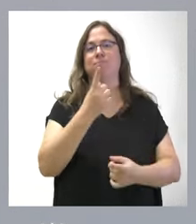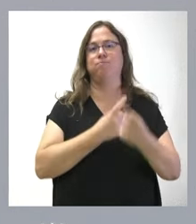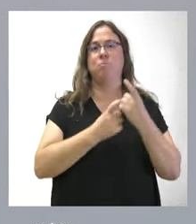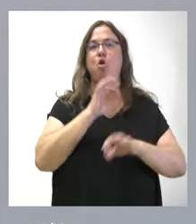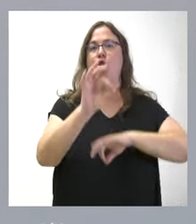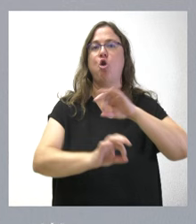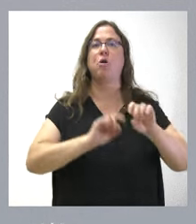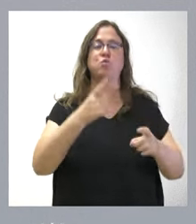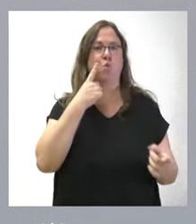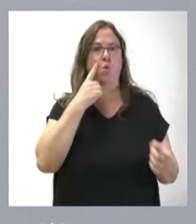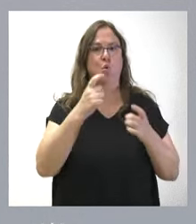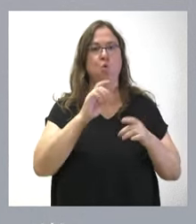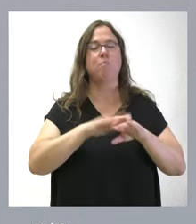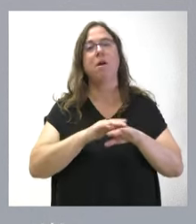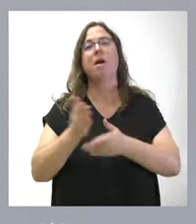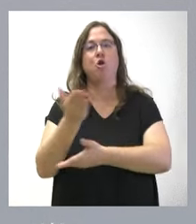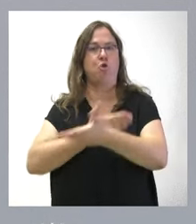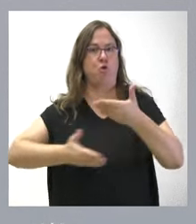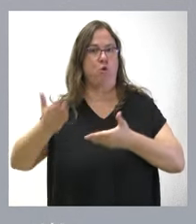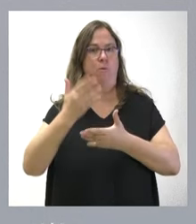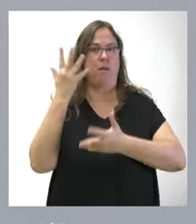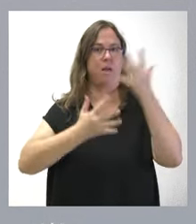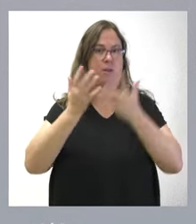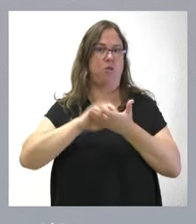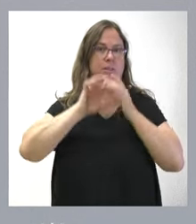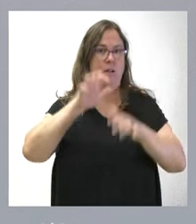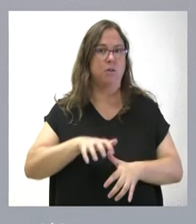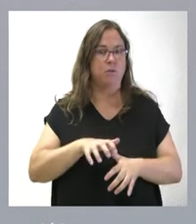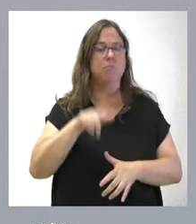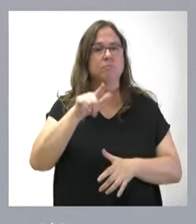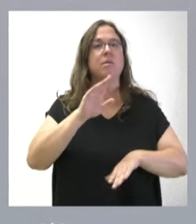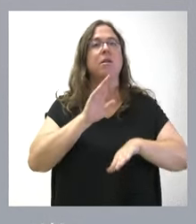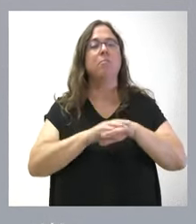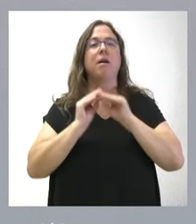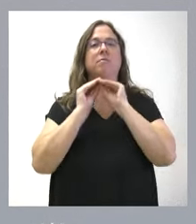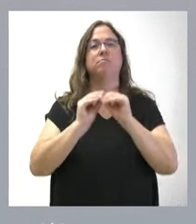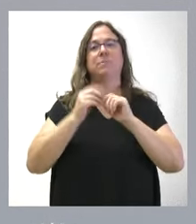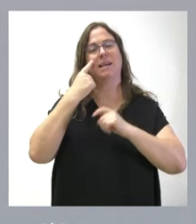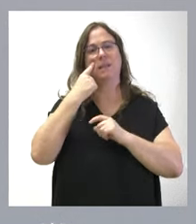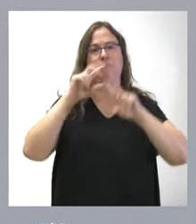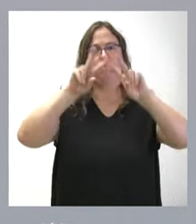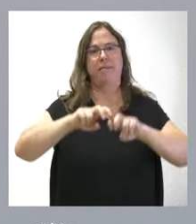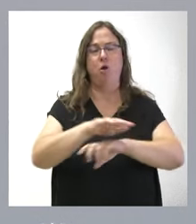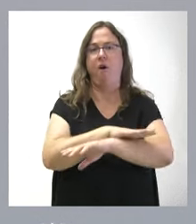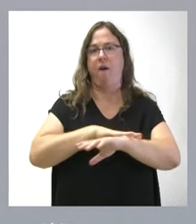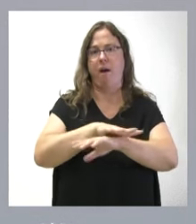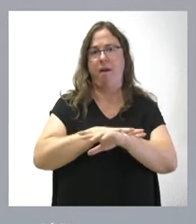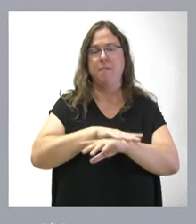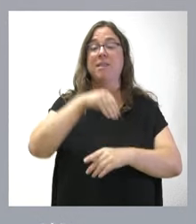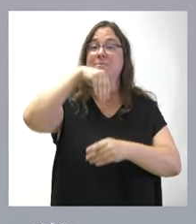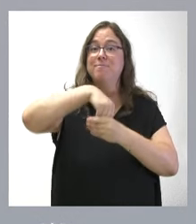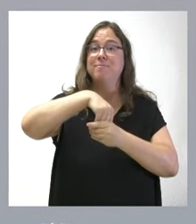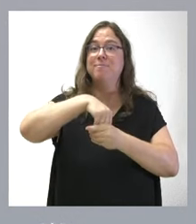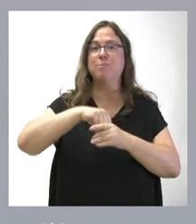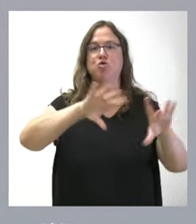de control a colaborar con la Administración de Castilla y León en la realización de las inspecciones ambientales dentro de nuestro